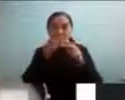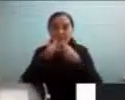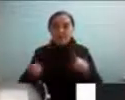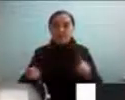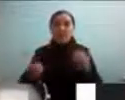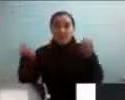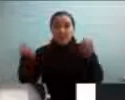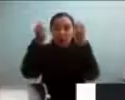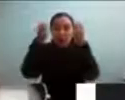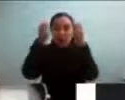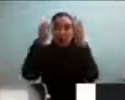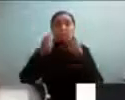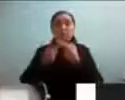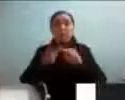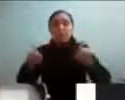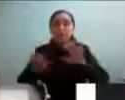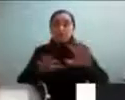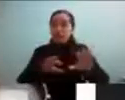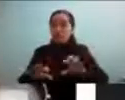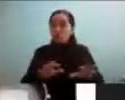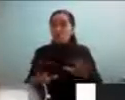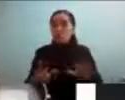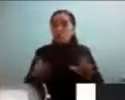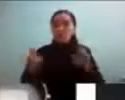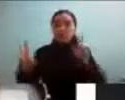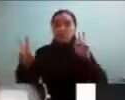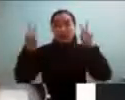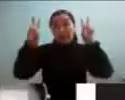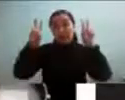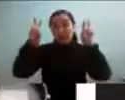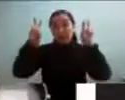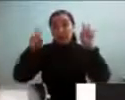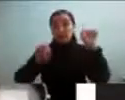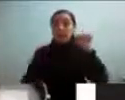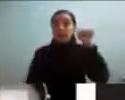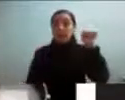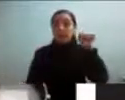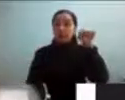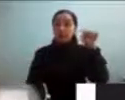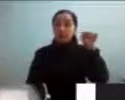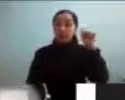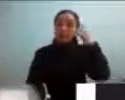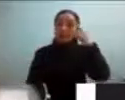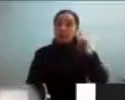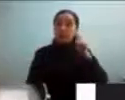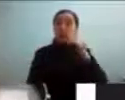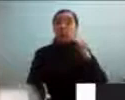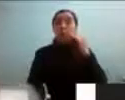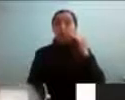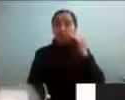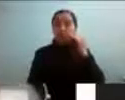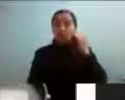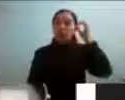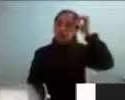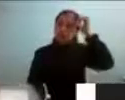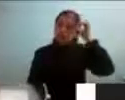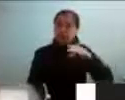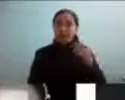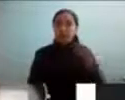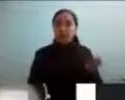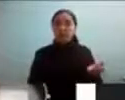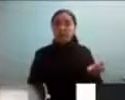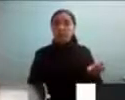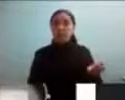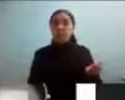distintas cosas en relación al autismo pero en referencia a la niñez nosotros sabemos cosas de la niñez de digamos